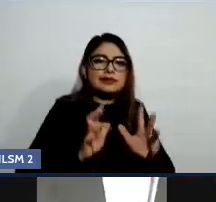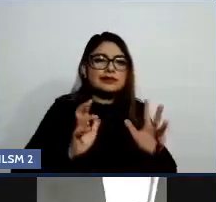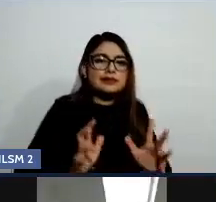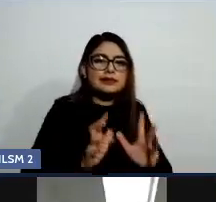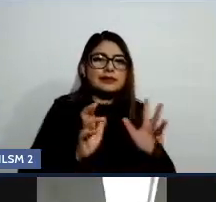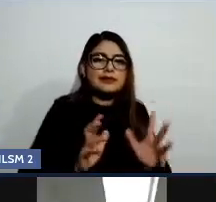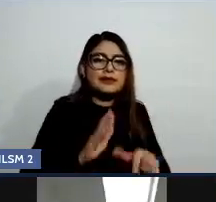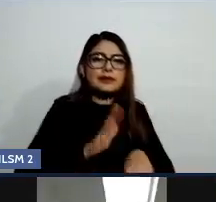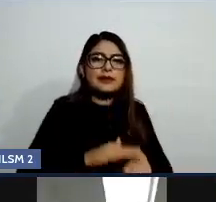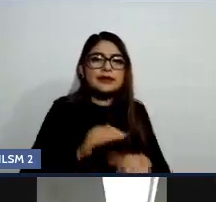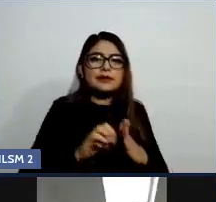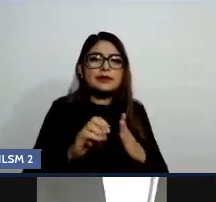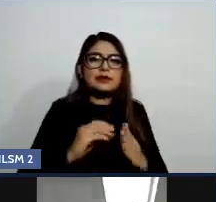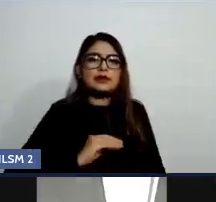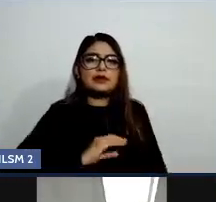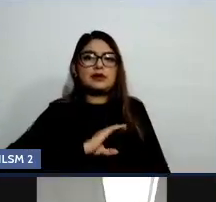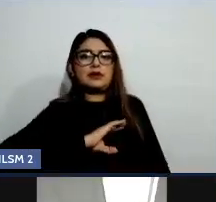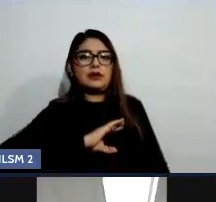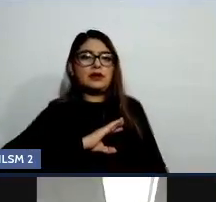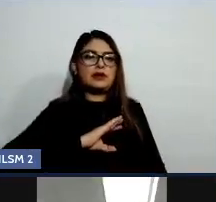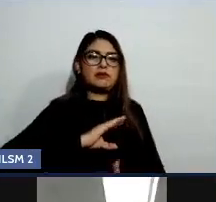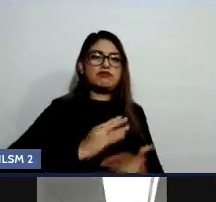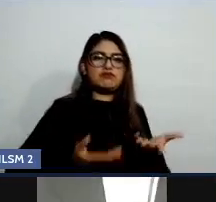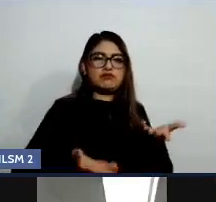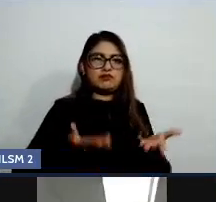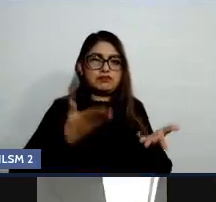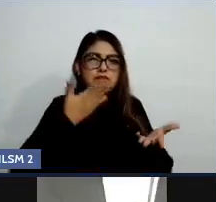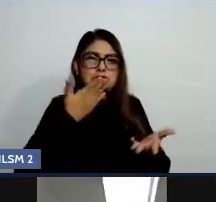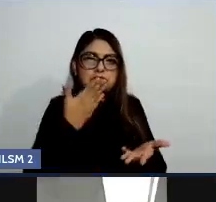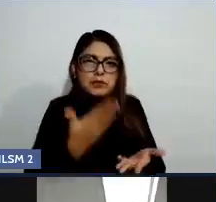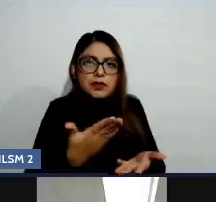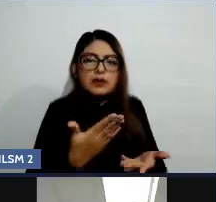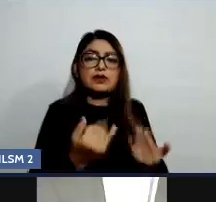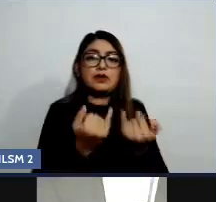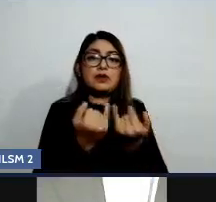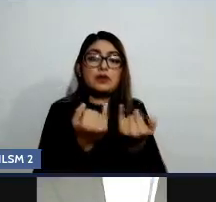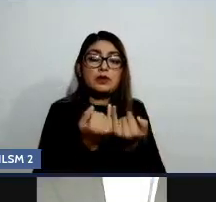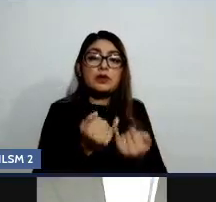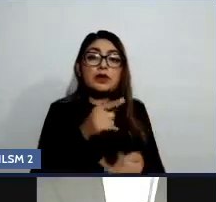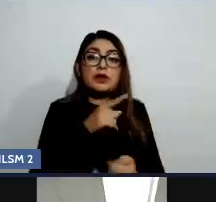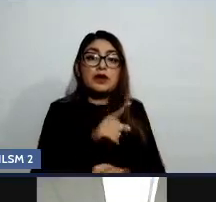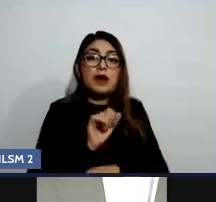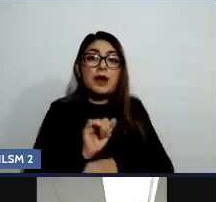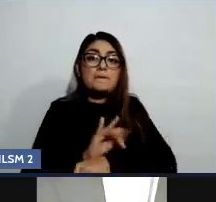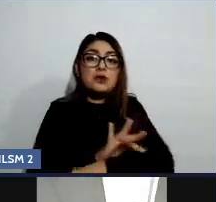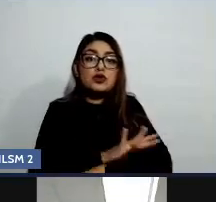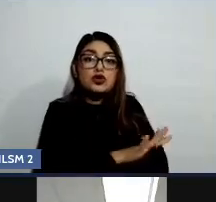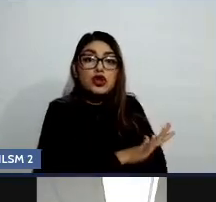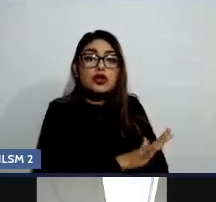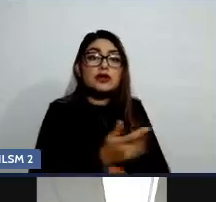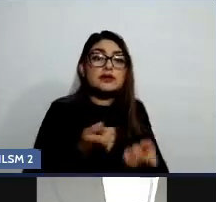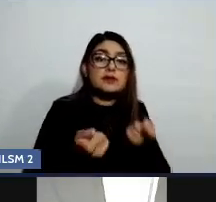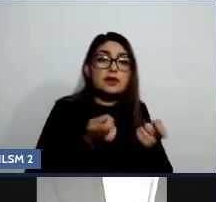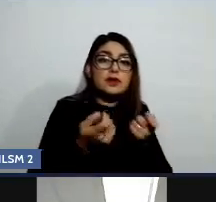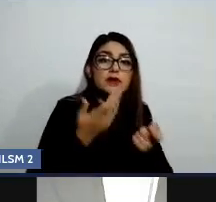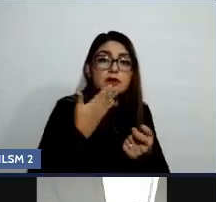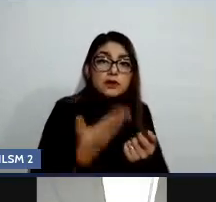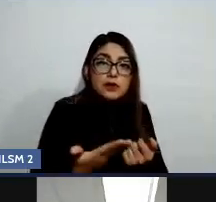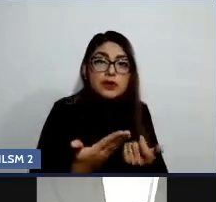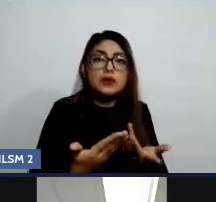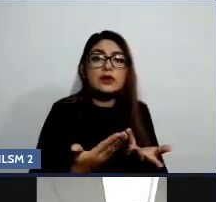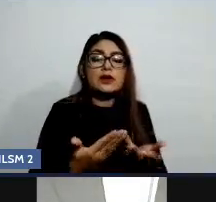estrés y la toma de decisiones y la comunicación asertiva. Esos son factores muy importantes.